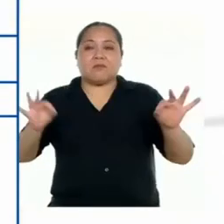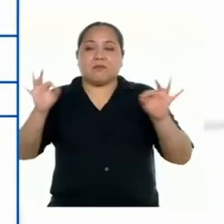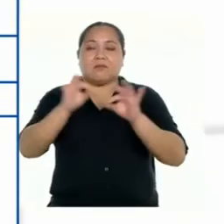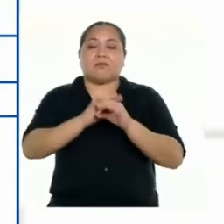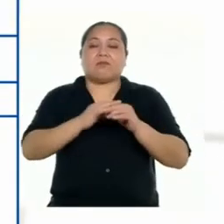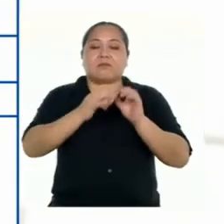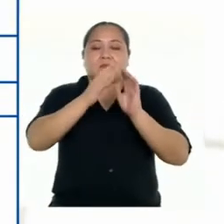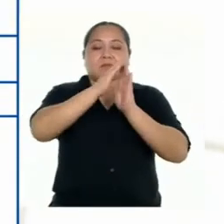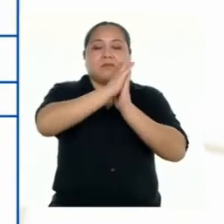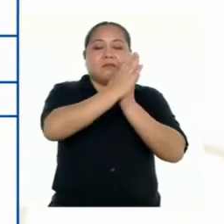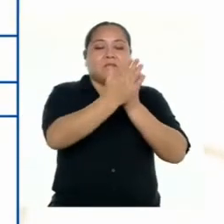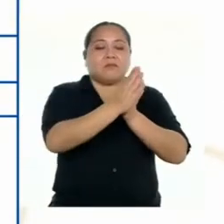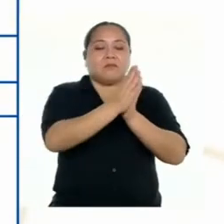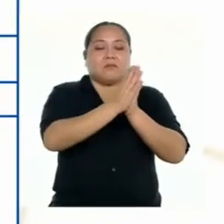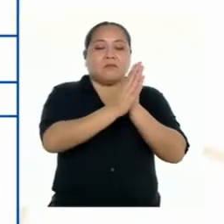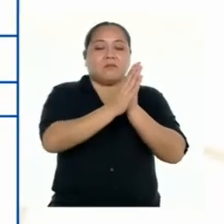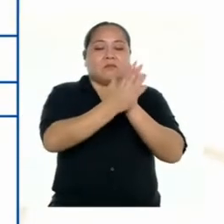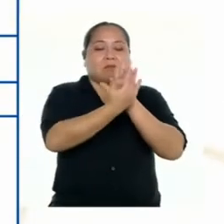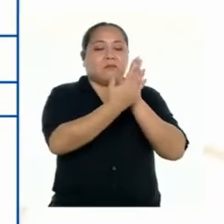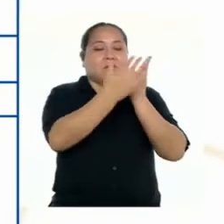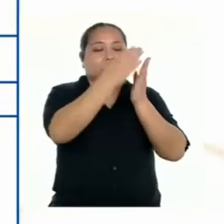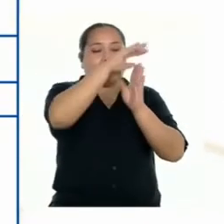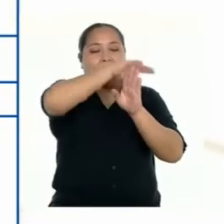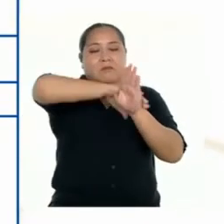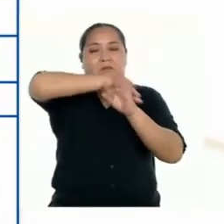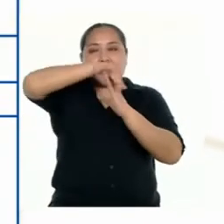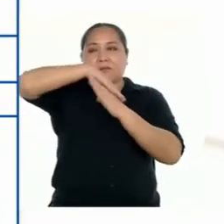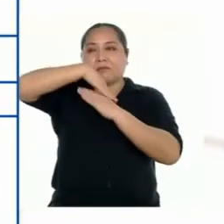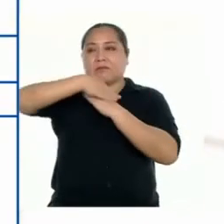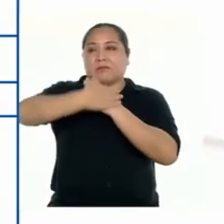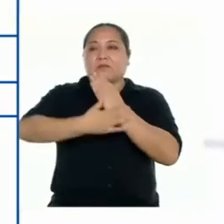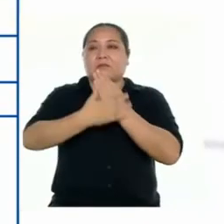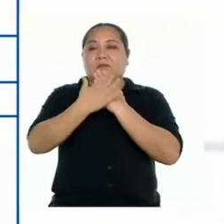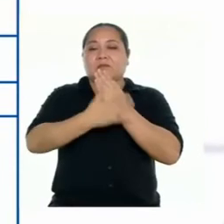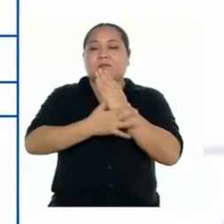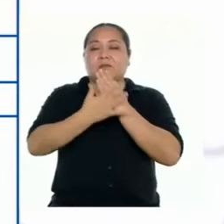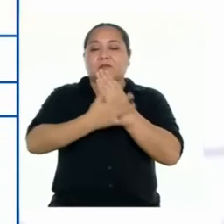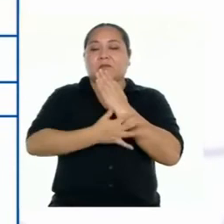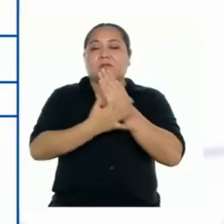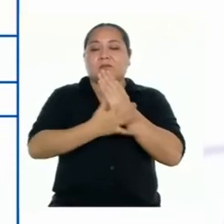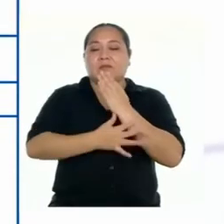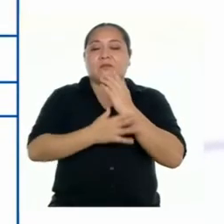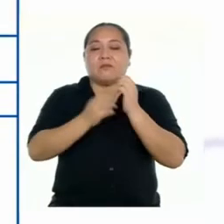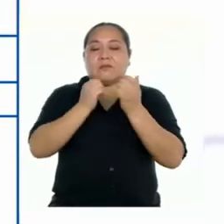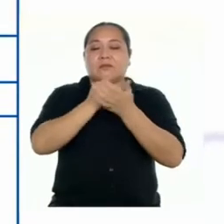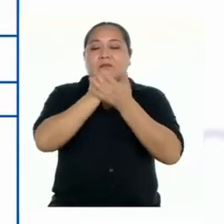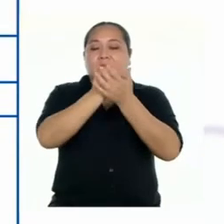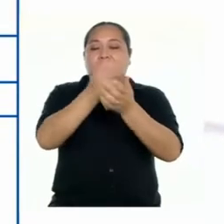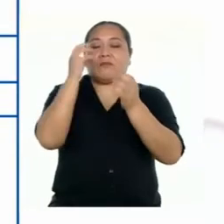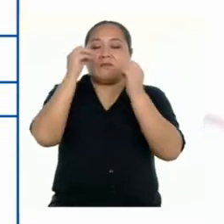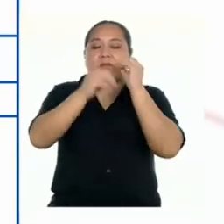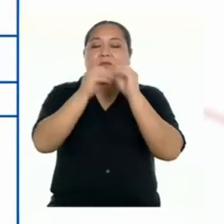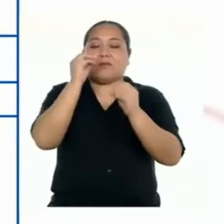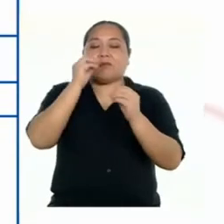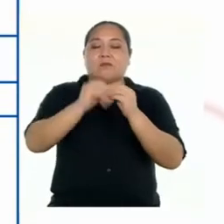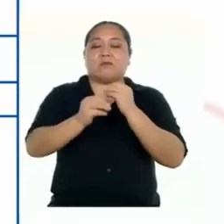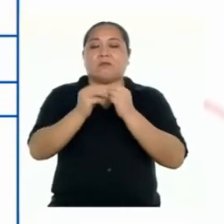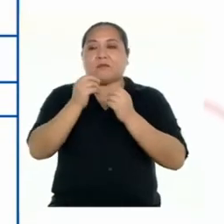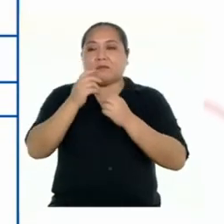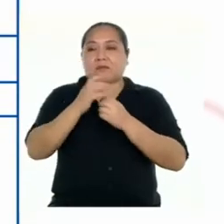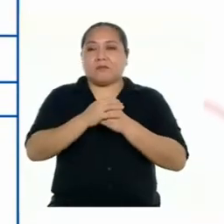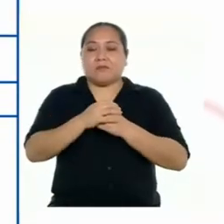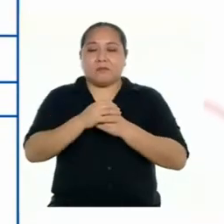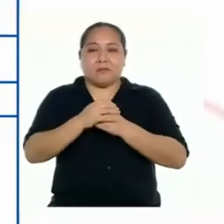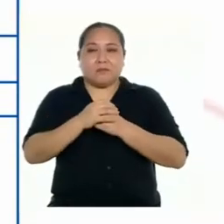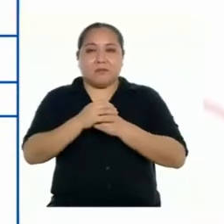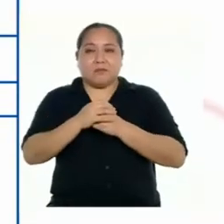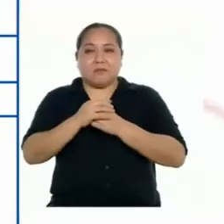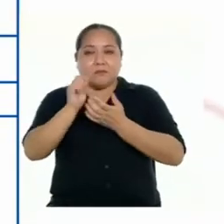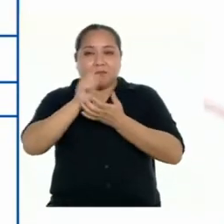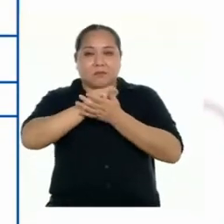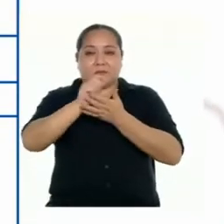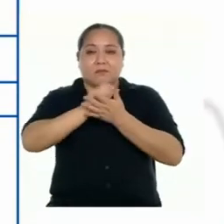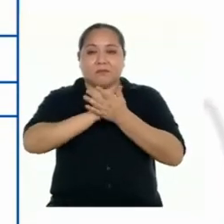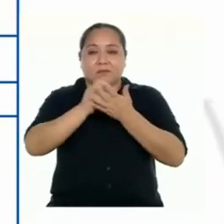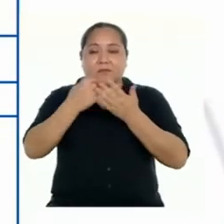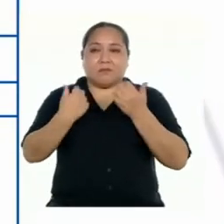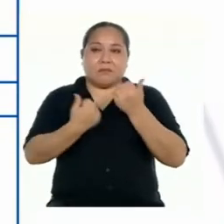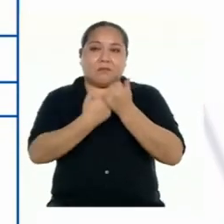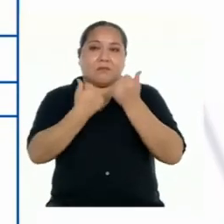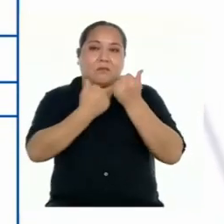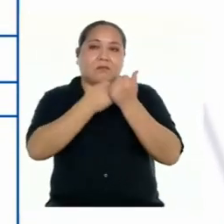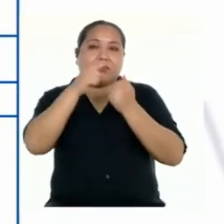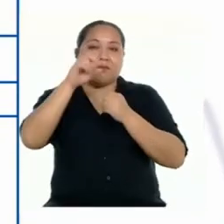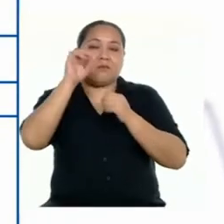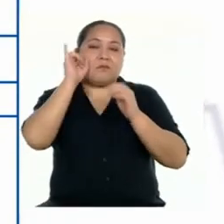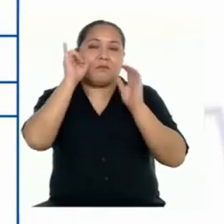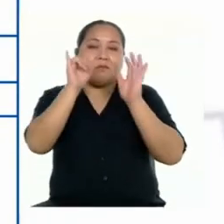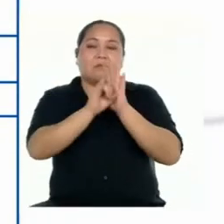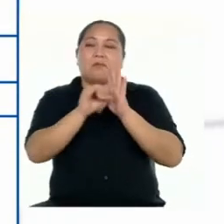portada coloques algún texto que ayude a comprender mejor la imagen. Sí, ahora que reescriba mi díptico tendrá en cuenta esa